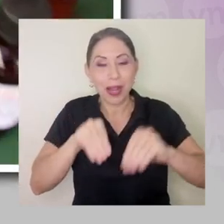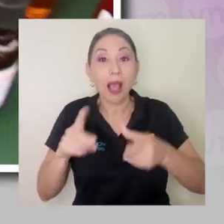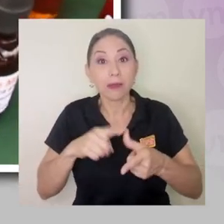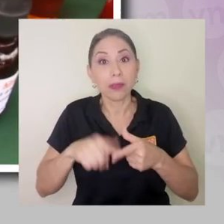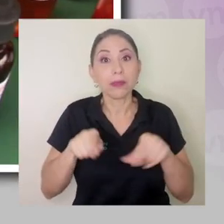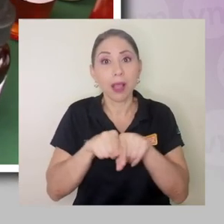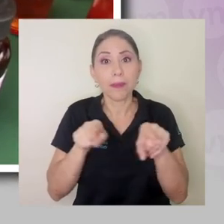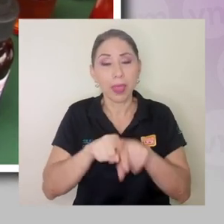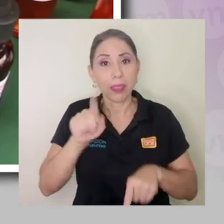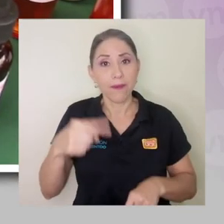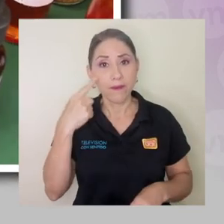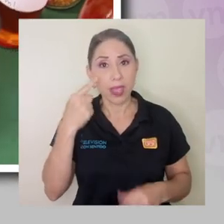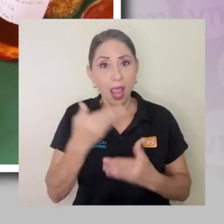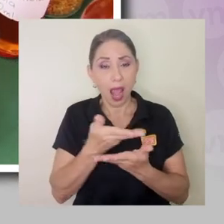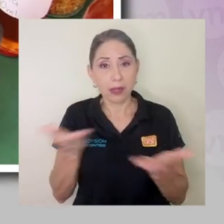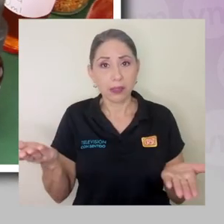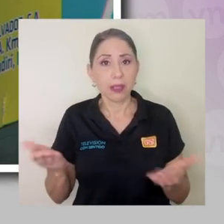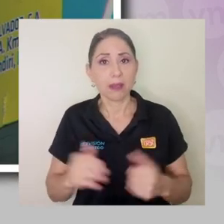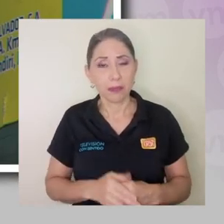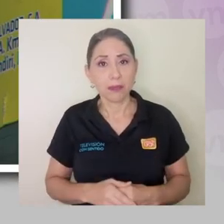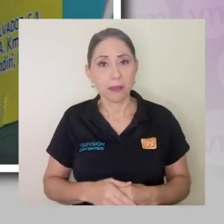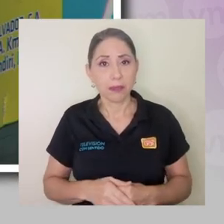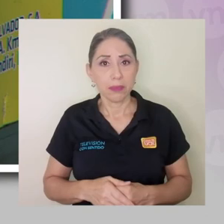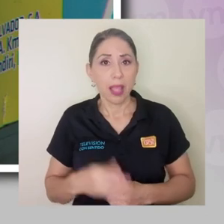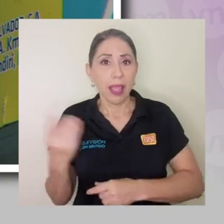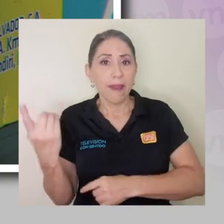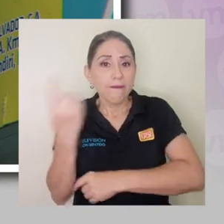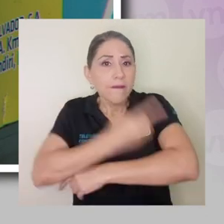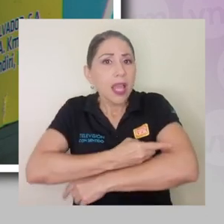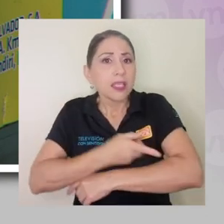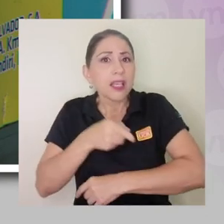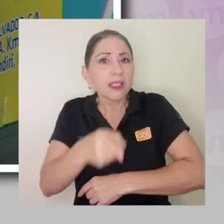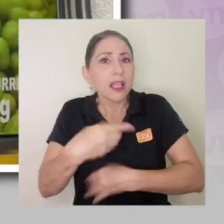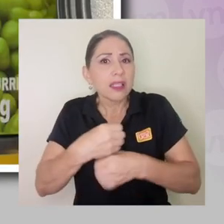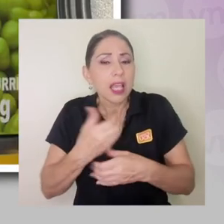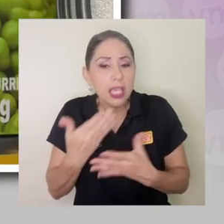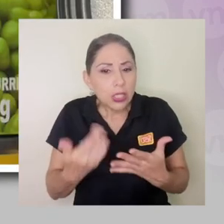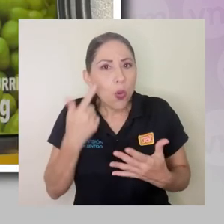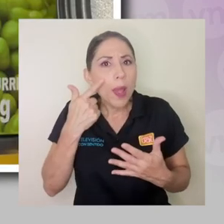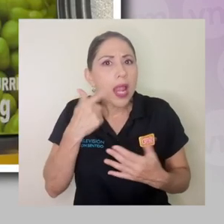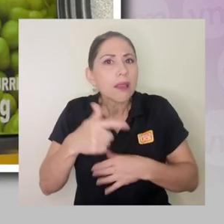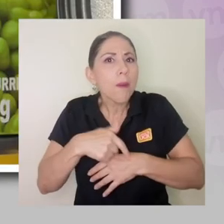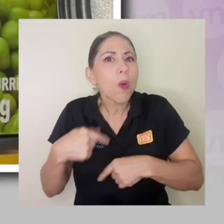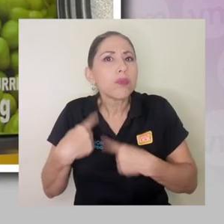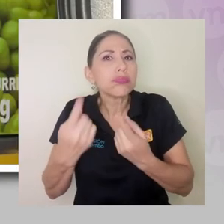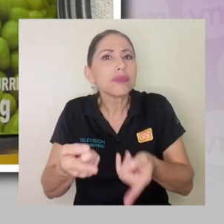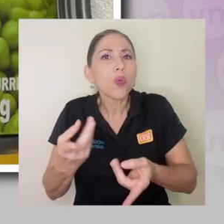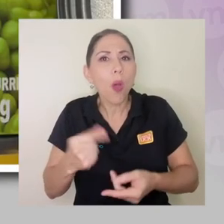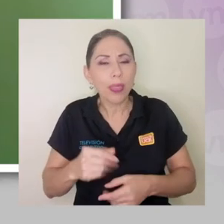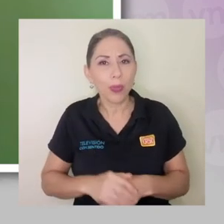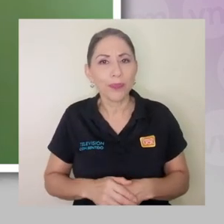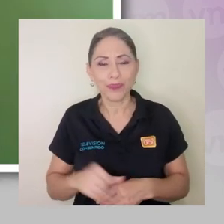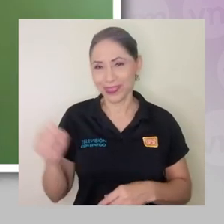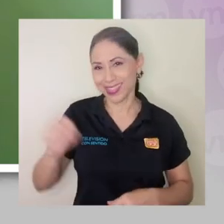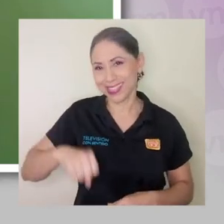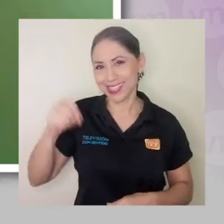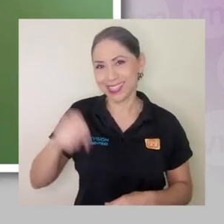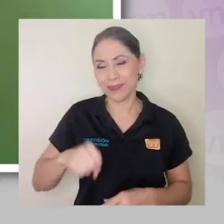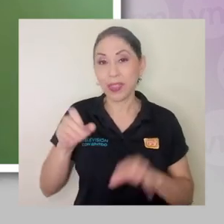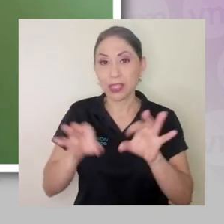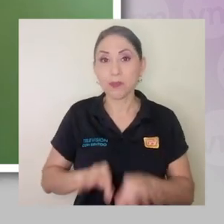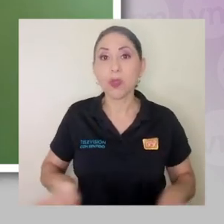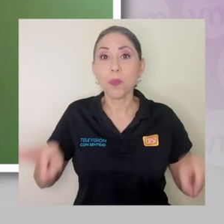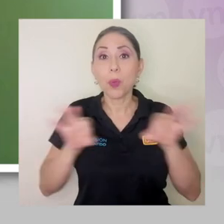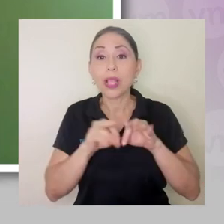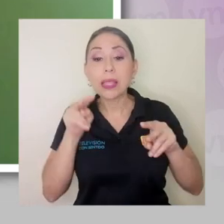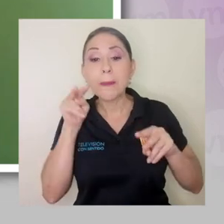fijarse en las fechas de producción y toda la cuestión. Sí, otra cosa muy importante son